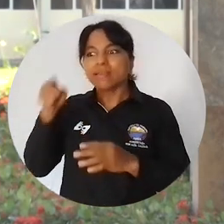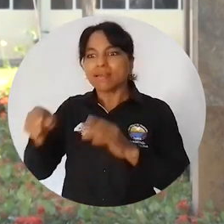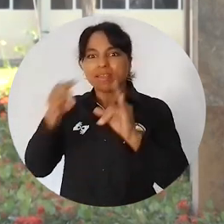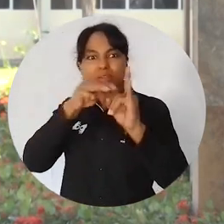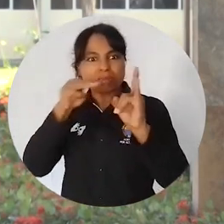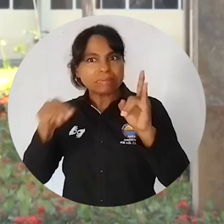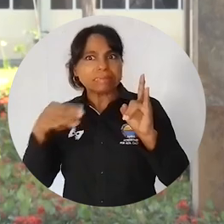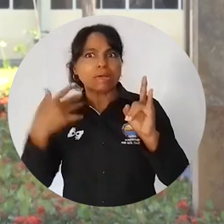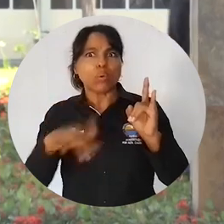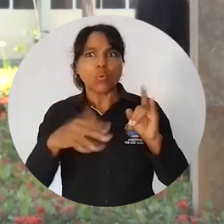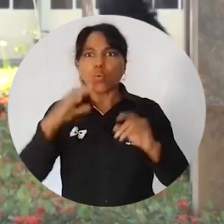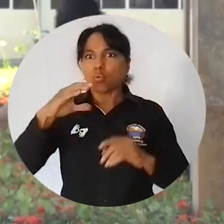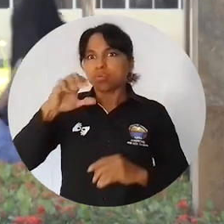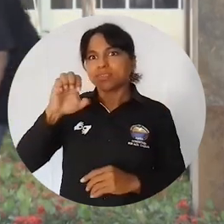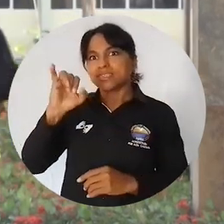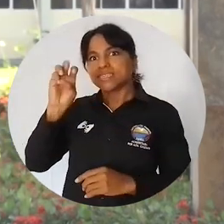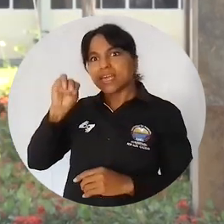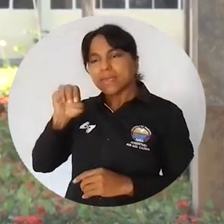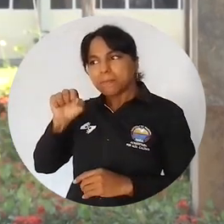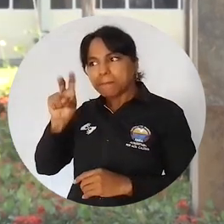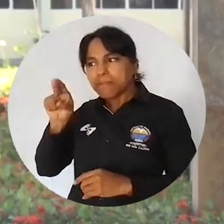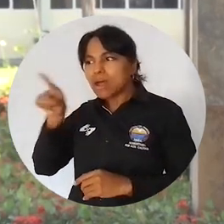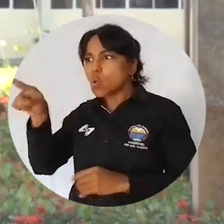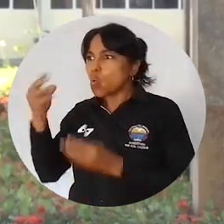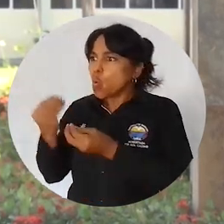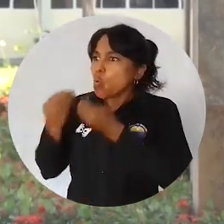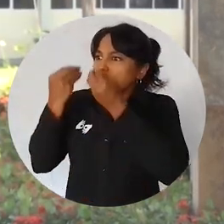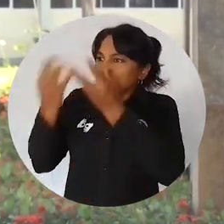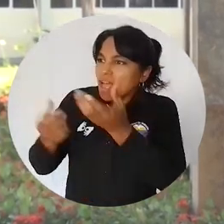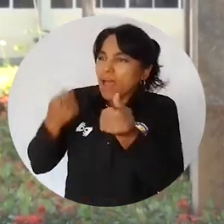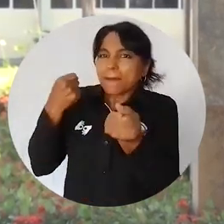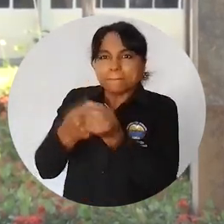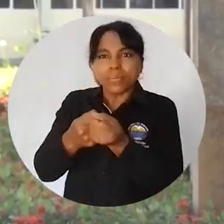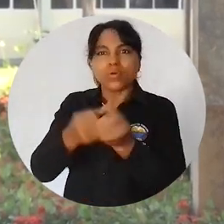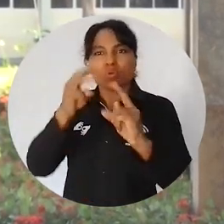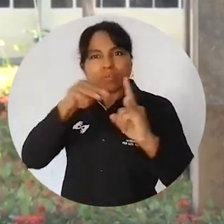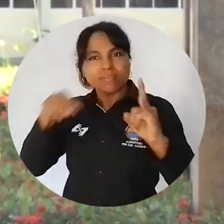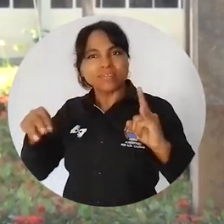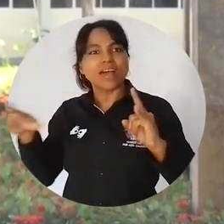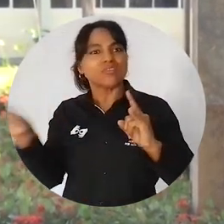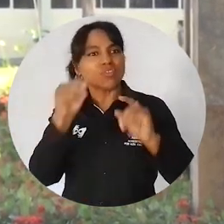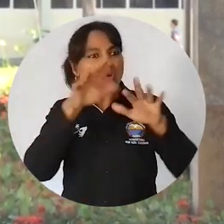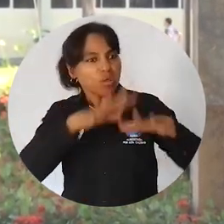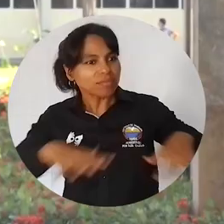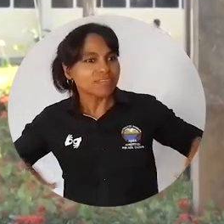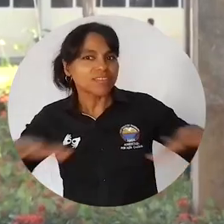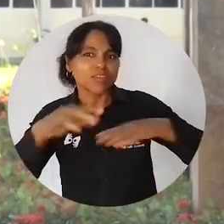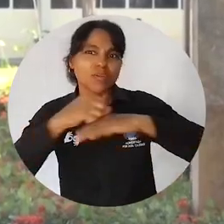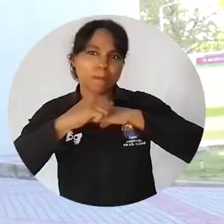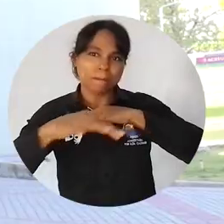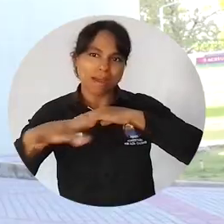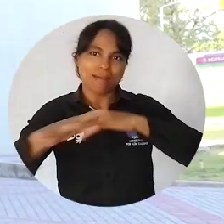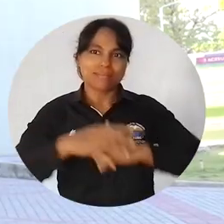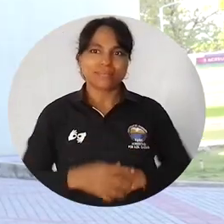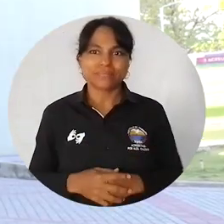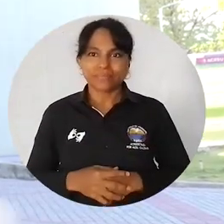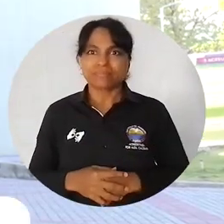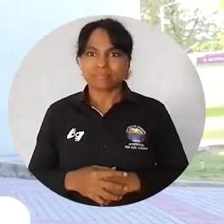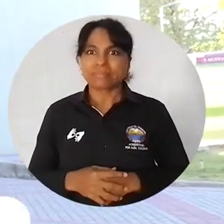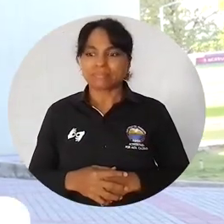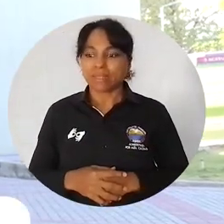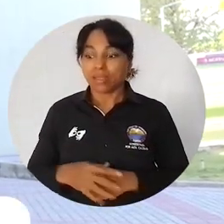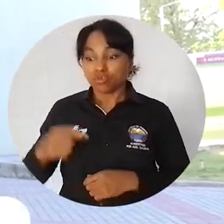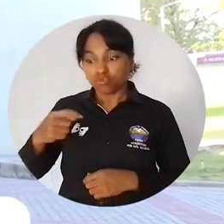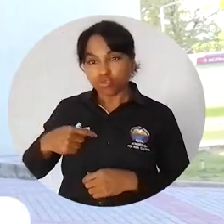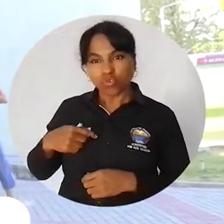tiene el campus de excelencia en beneficio no solo de la universidad, sino de todo nuestro territorio marino-costero. Para nosotros es una gran